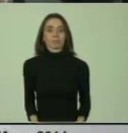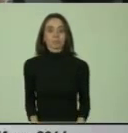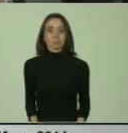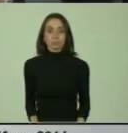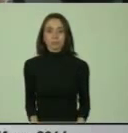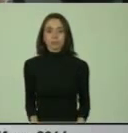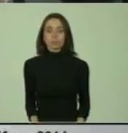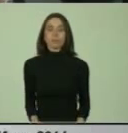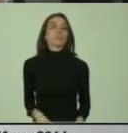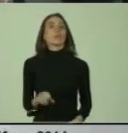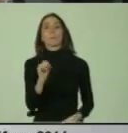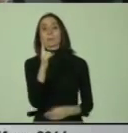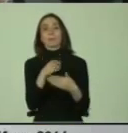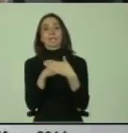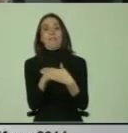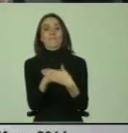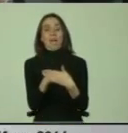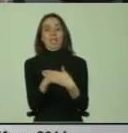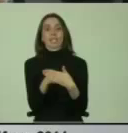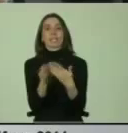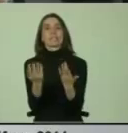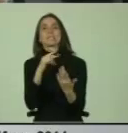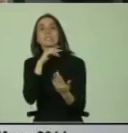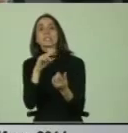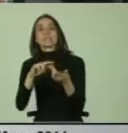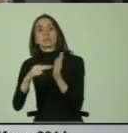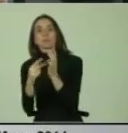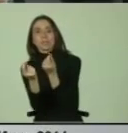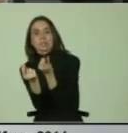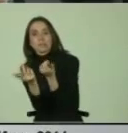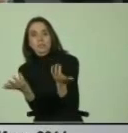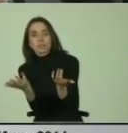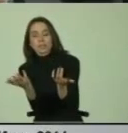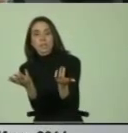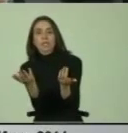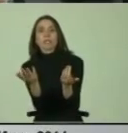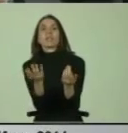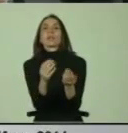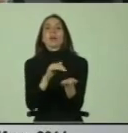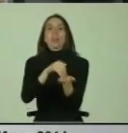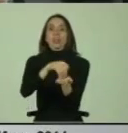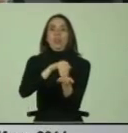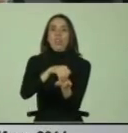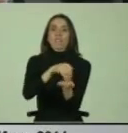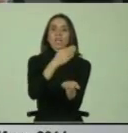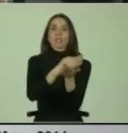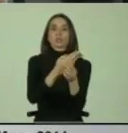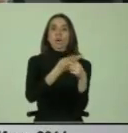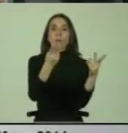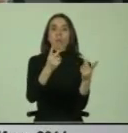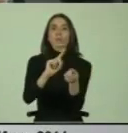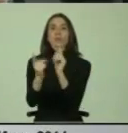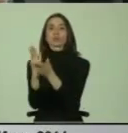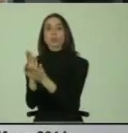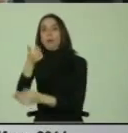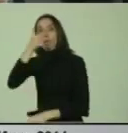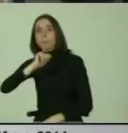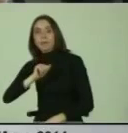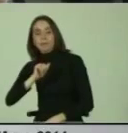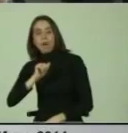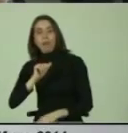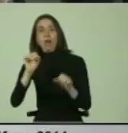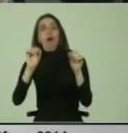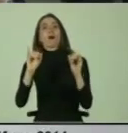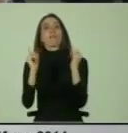Una primera barrera son los obstáculos económicos, la privatización y el debilitamiento de la escuela pública. El modelo de